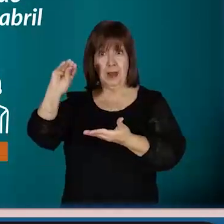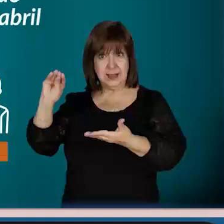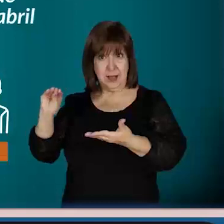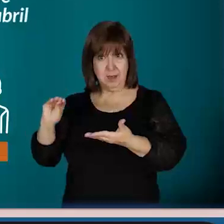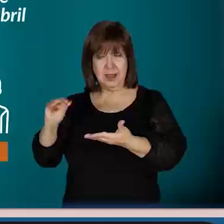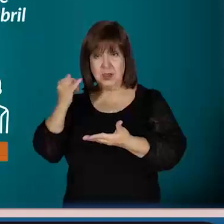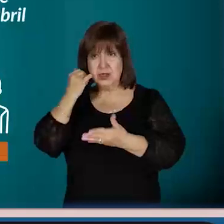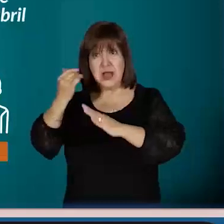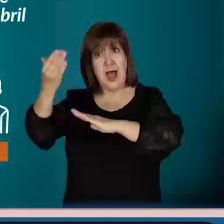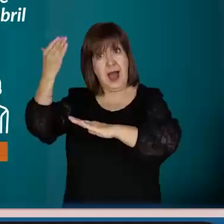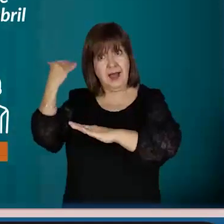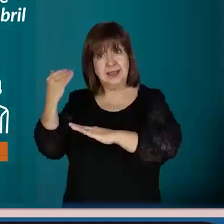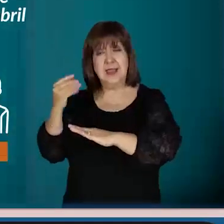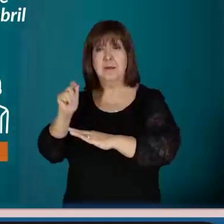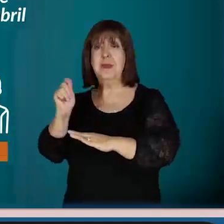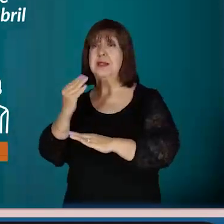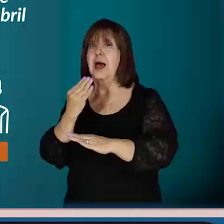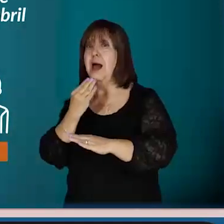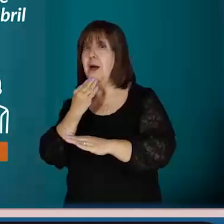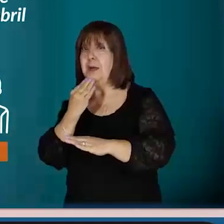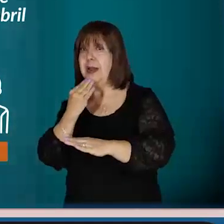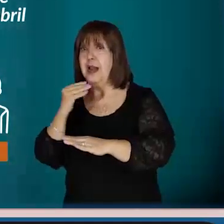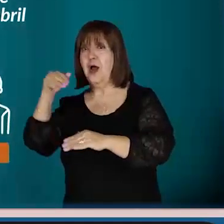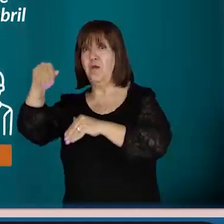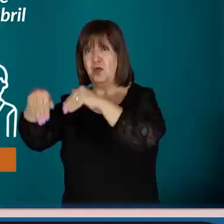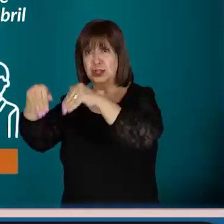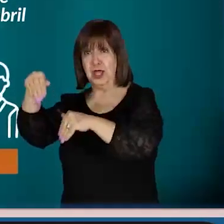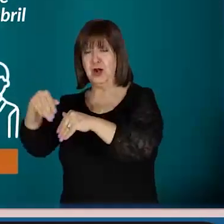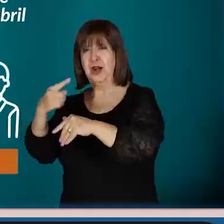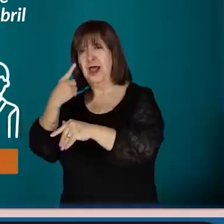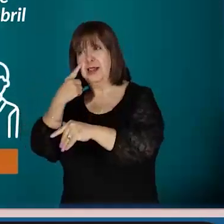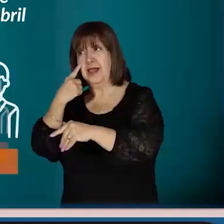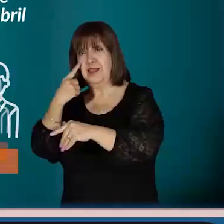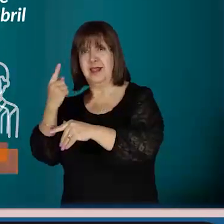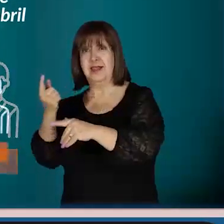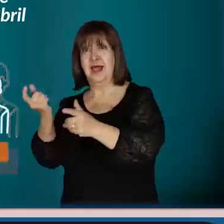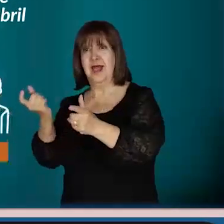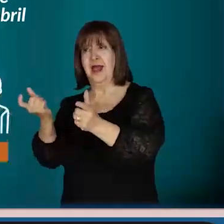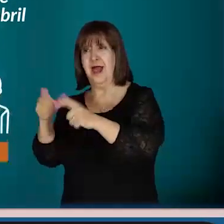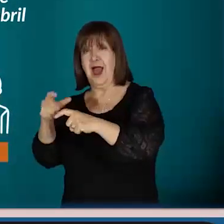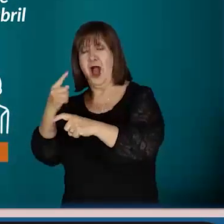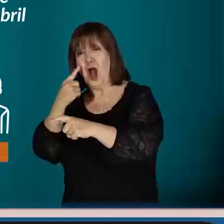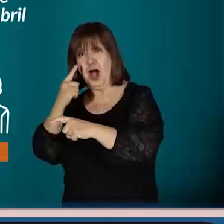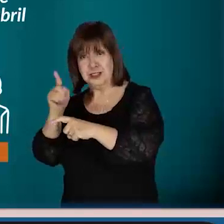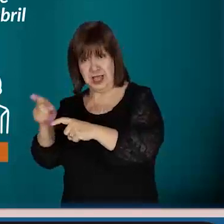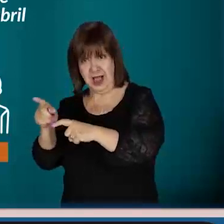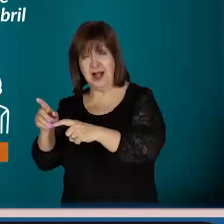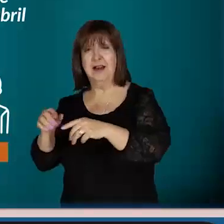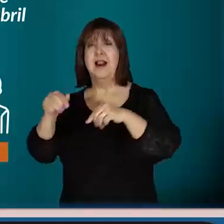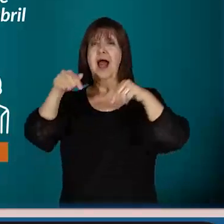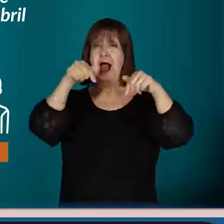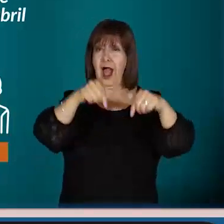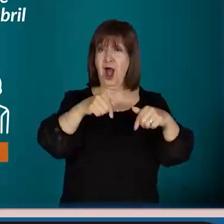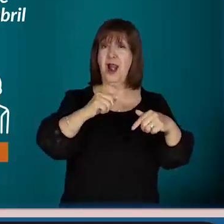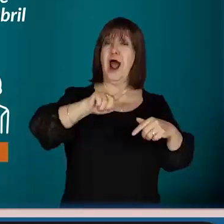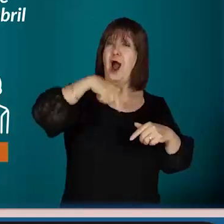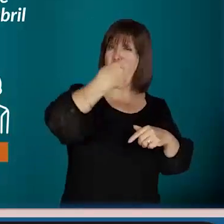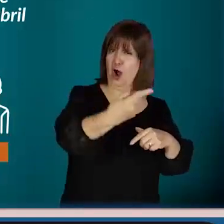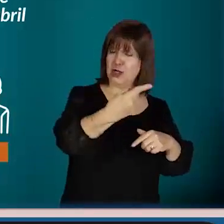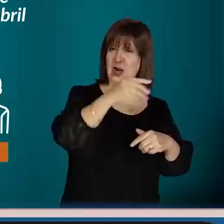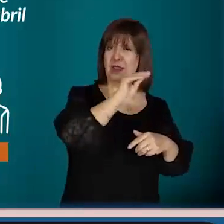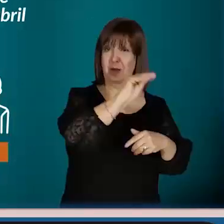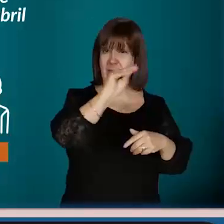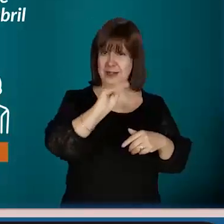votaron el 30 de abril, también se vota a intendente y concejales. Dibujo de un hombre solo, abajo dice